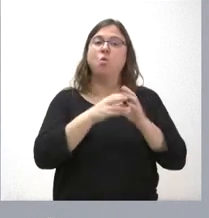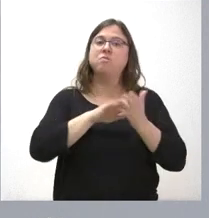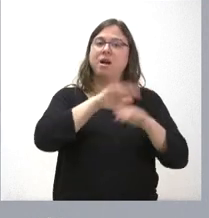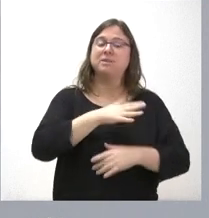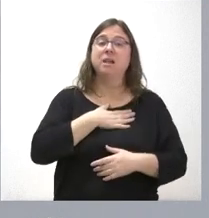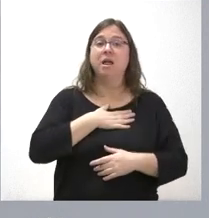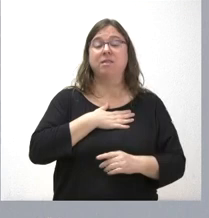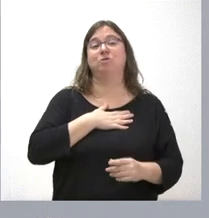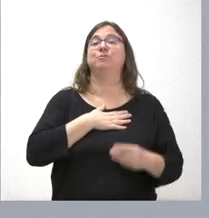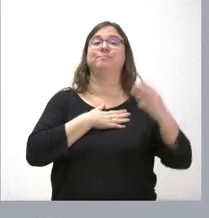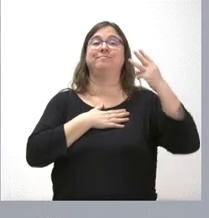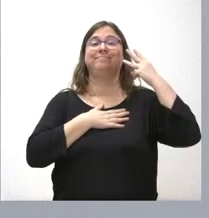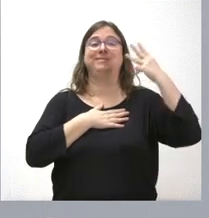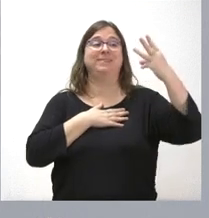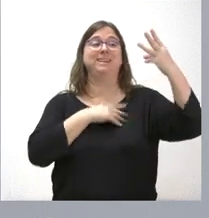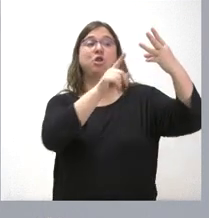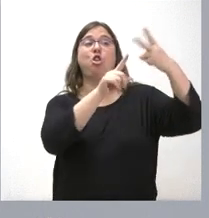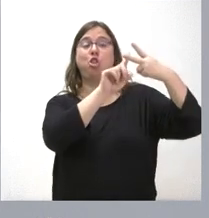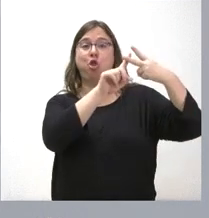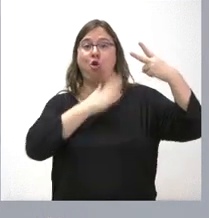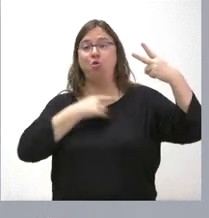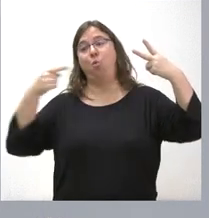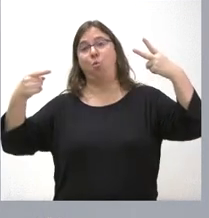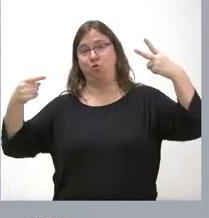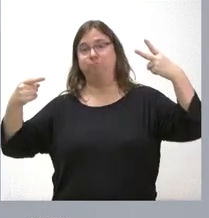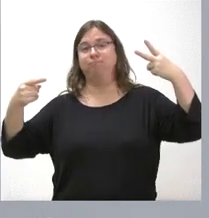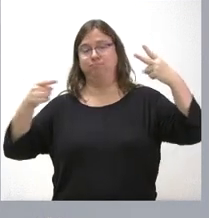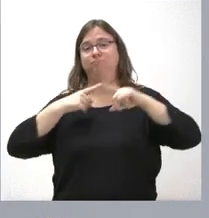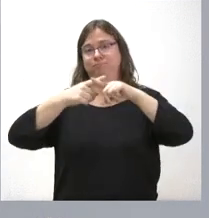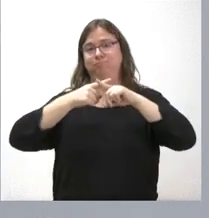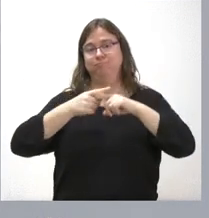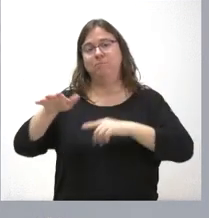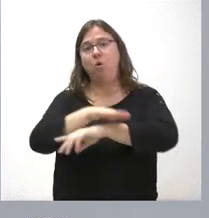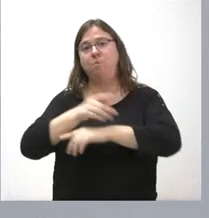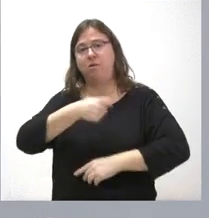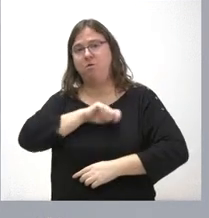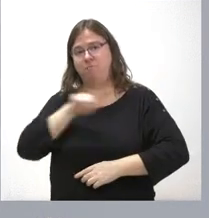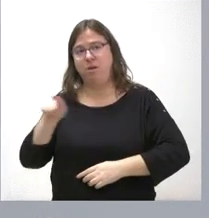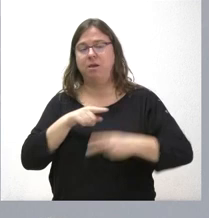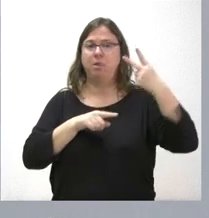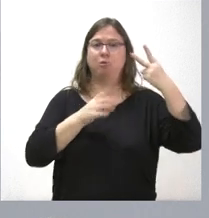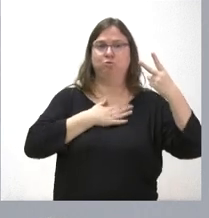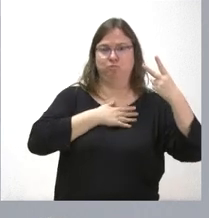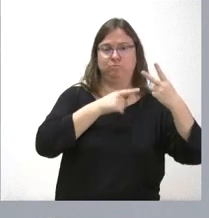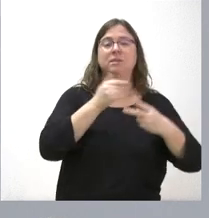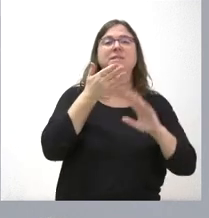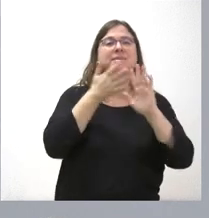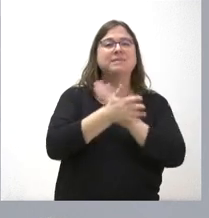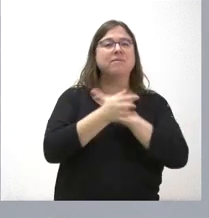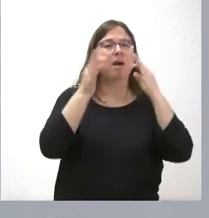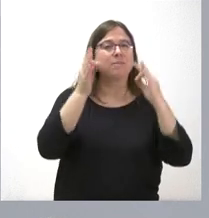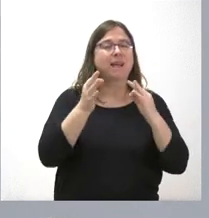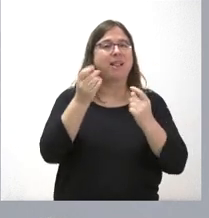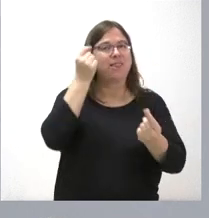pone las dos terceras partes de esta cantidad y un tercio es lo que corresponde al Gobierno de España. En concreto, las cifras precisas